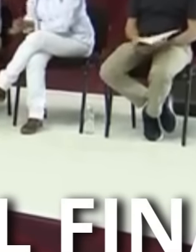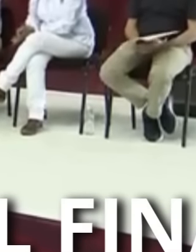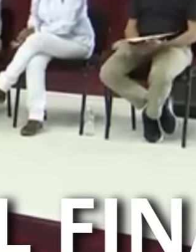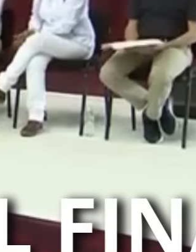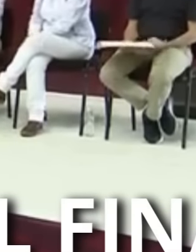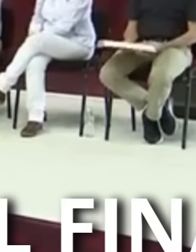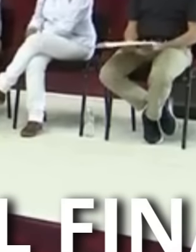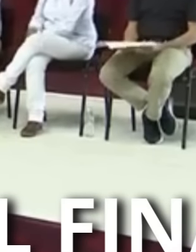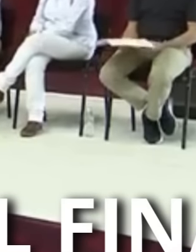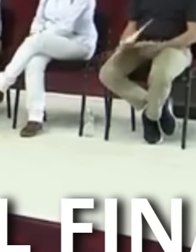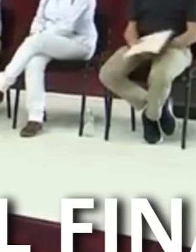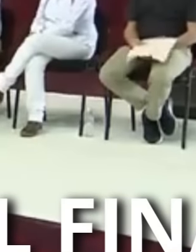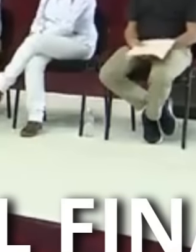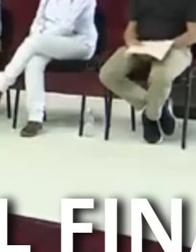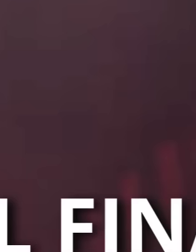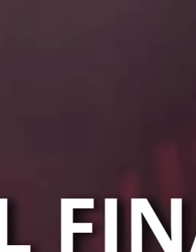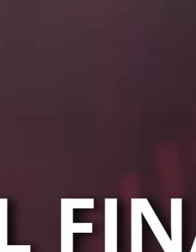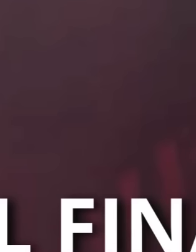Muchas gracias